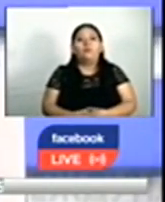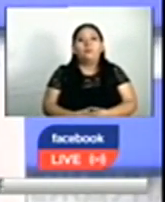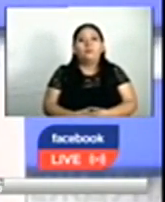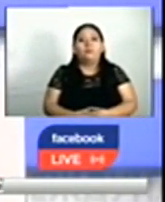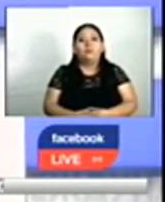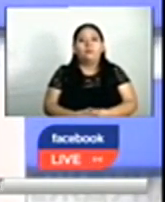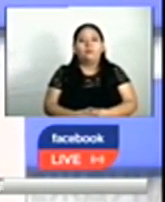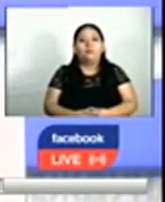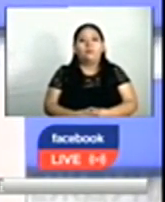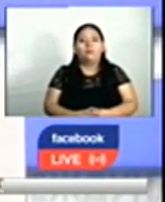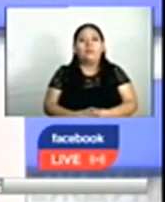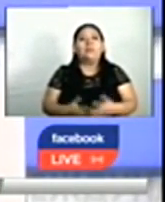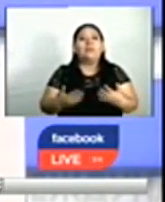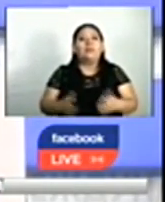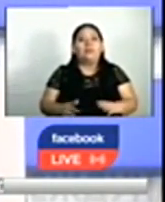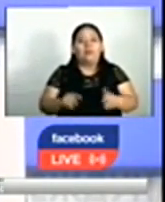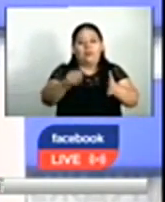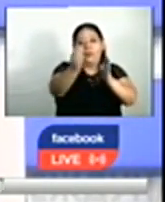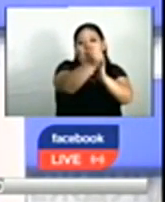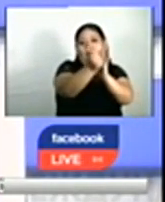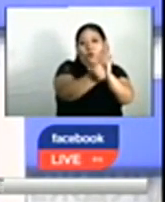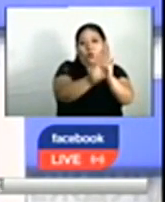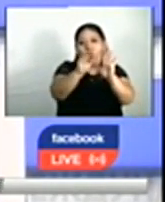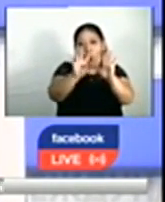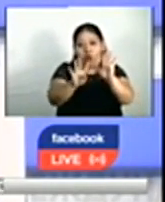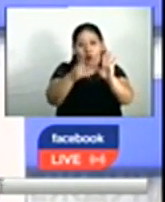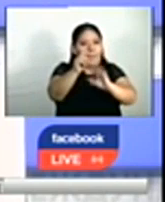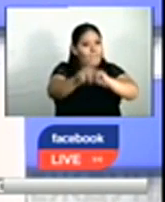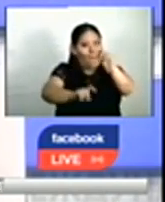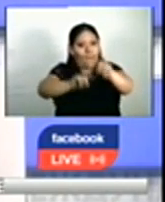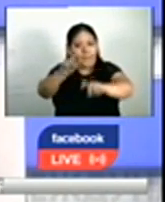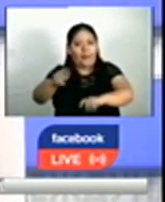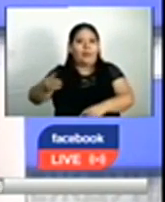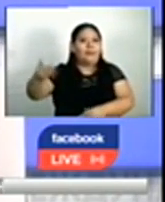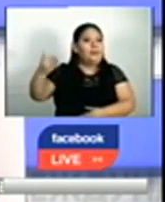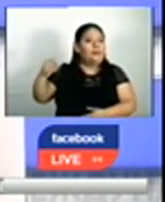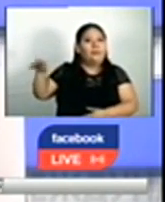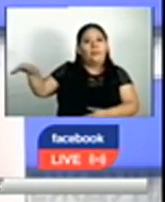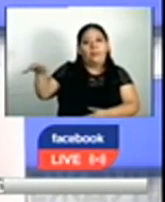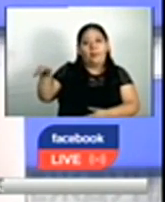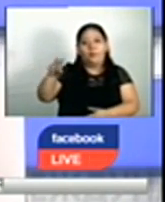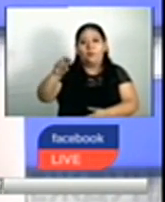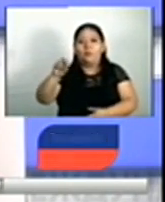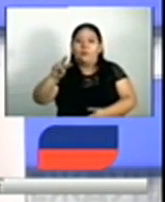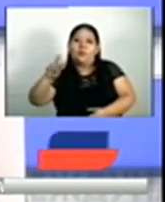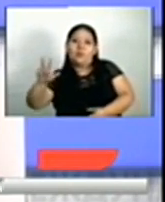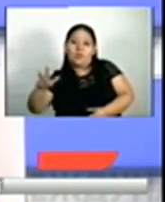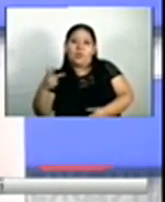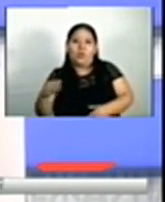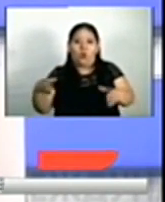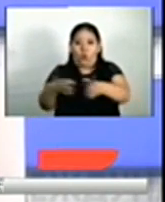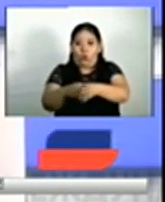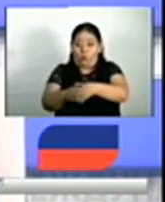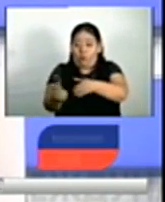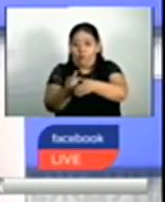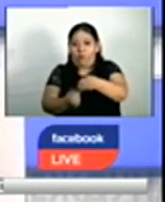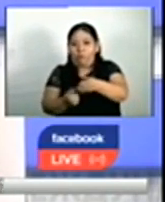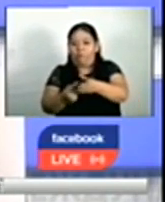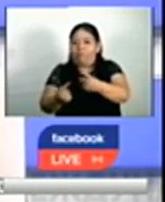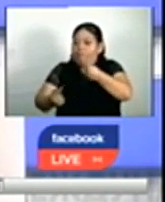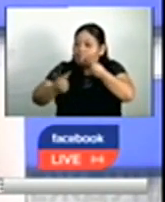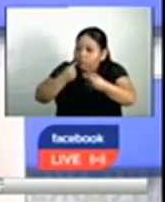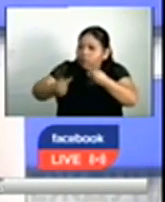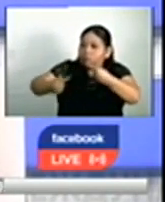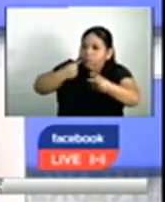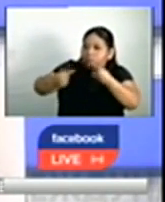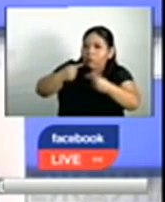Las consultas de artículo 4 terminaron en marzo de 2023. El personal técnico sigue con un diálogo abierto